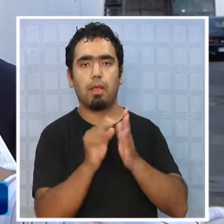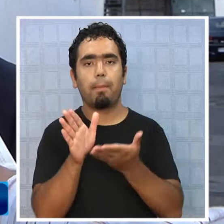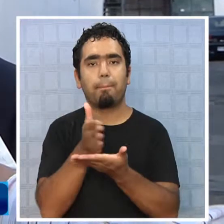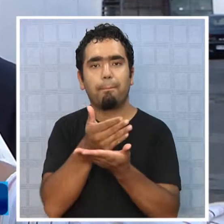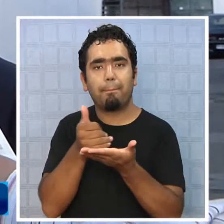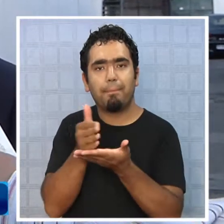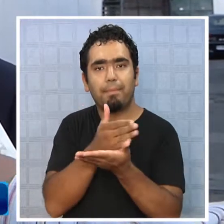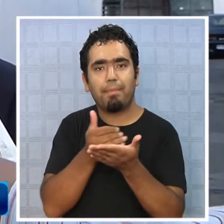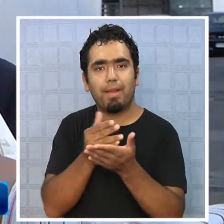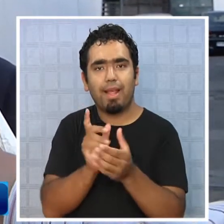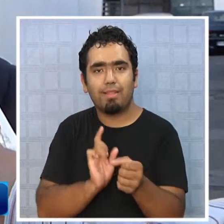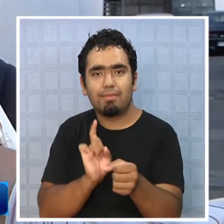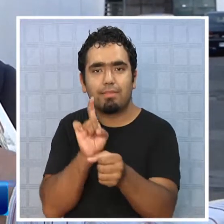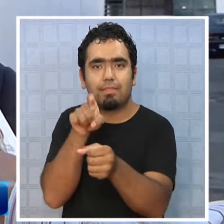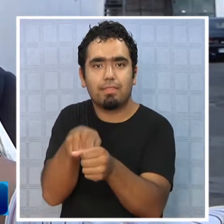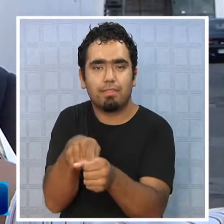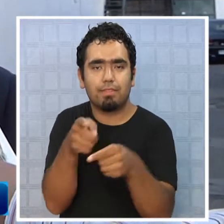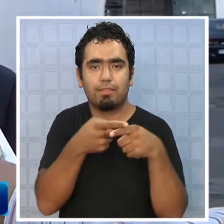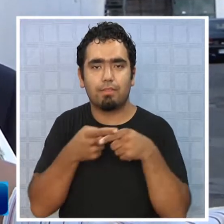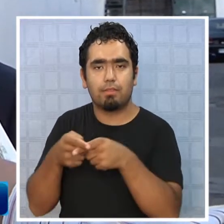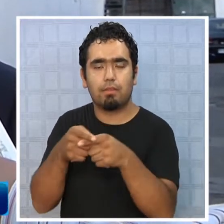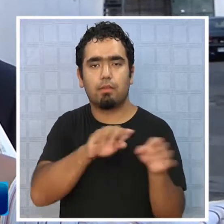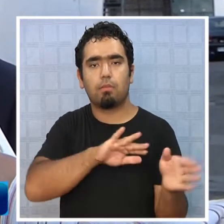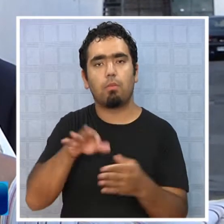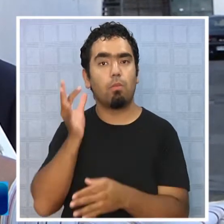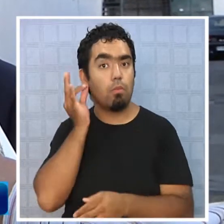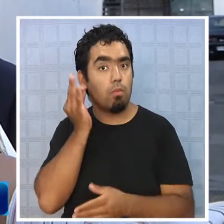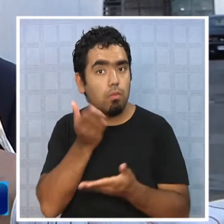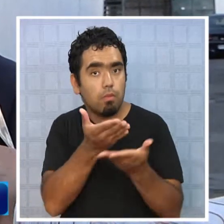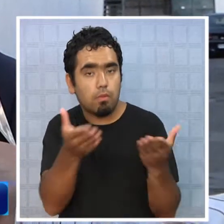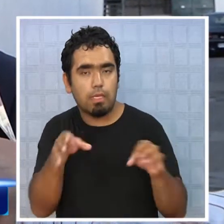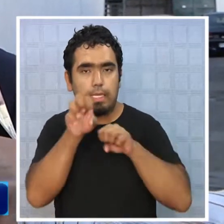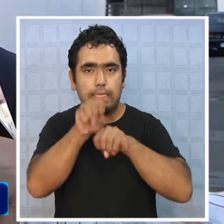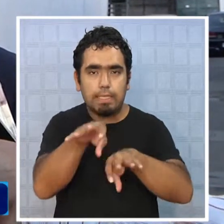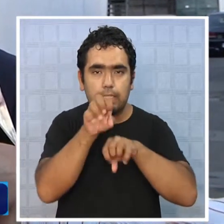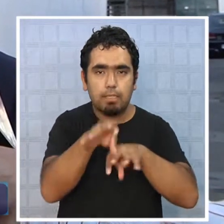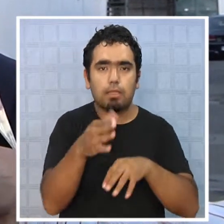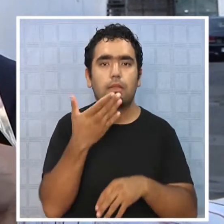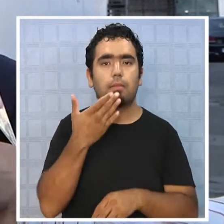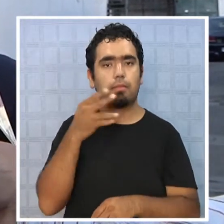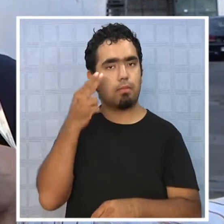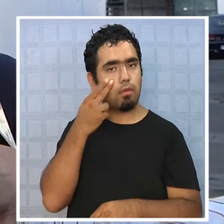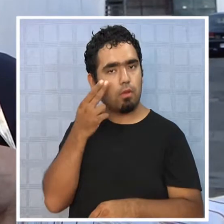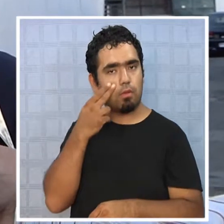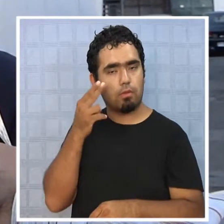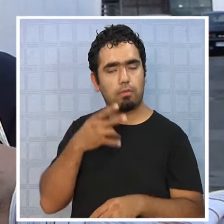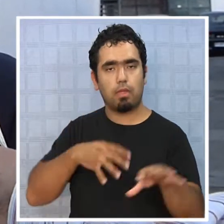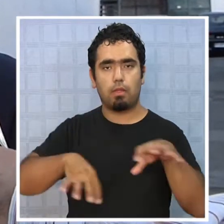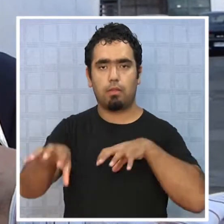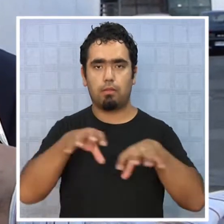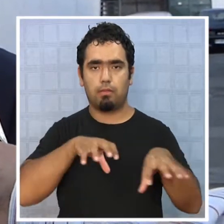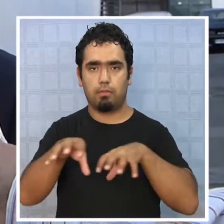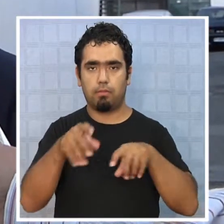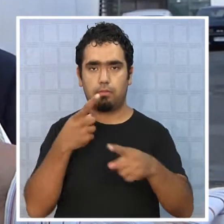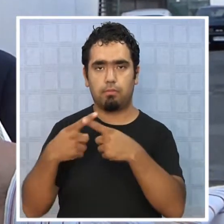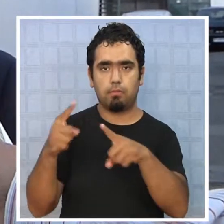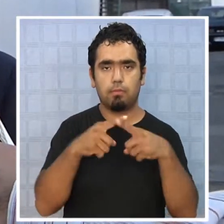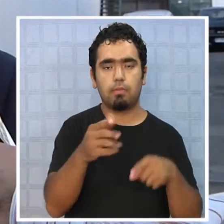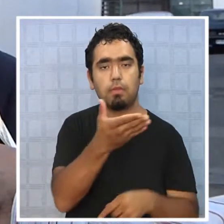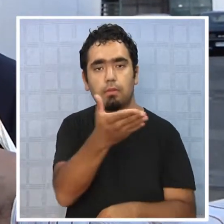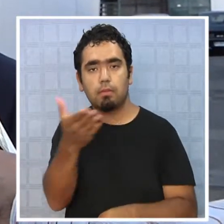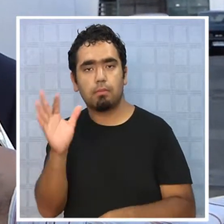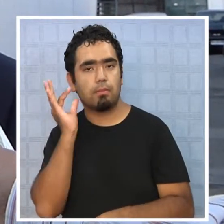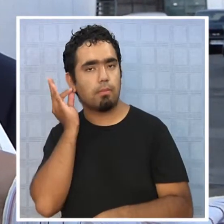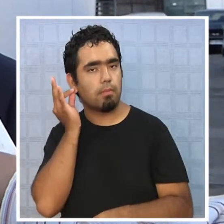dentro de nuestro plan de reinserción. Acá es importante que las mujeres puedan entregarles capacitaciones y conocimientos y actividades